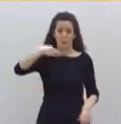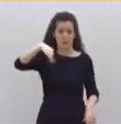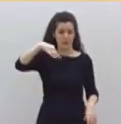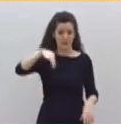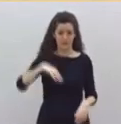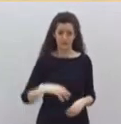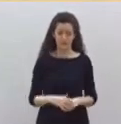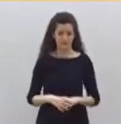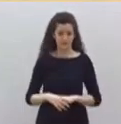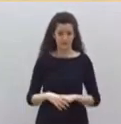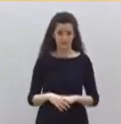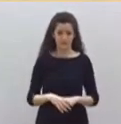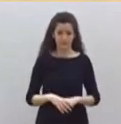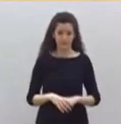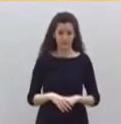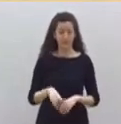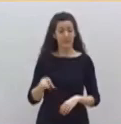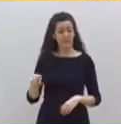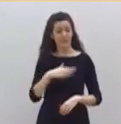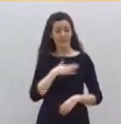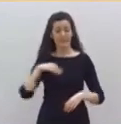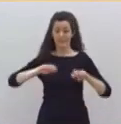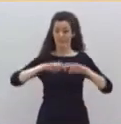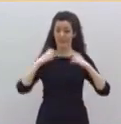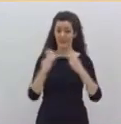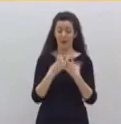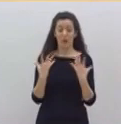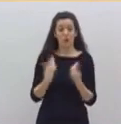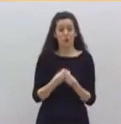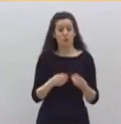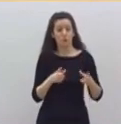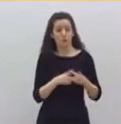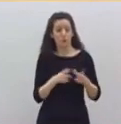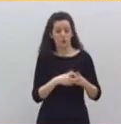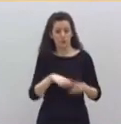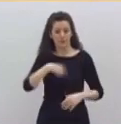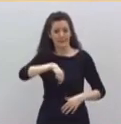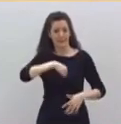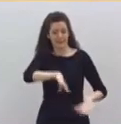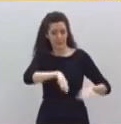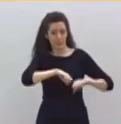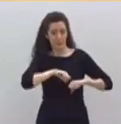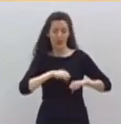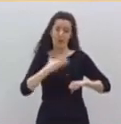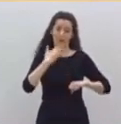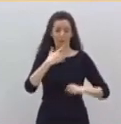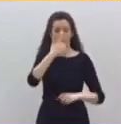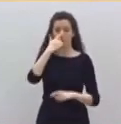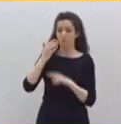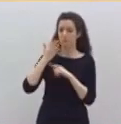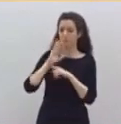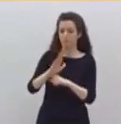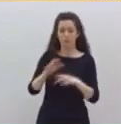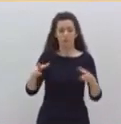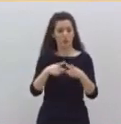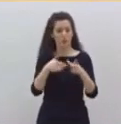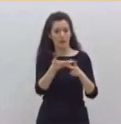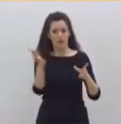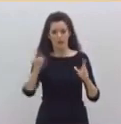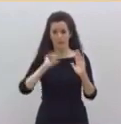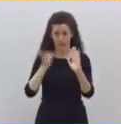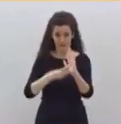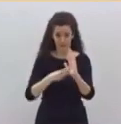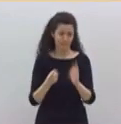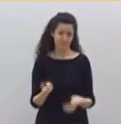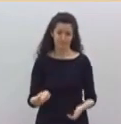socios de investidura como si fuera la representación de todo el pueblo español. Y porque no se puede imponer a la oposición un programa